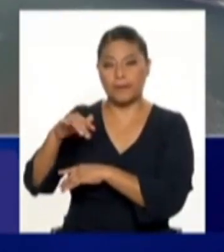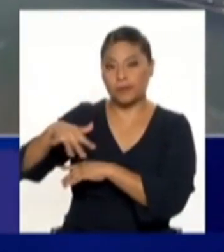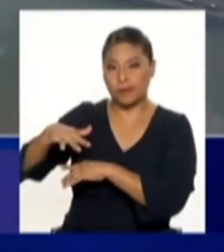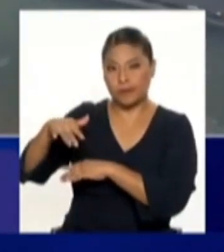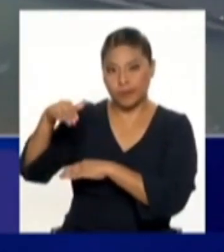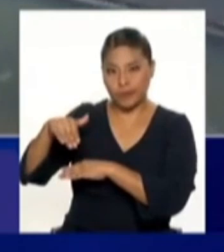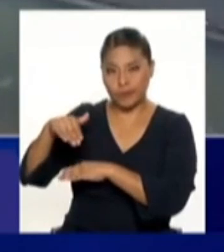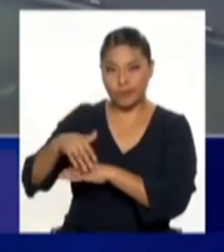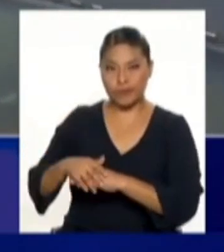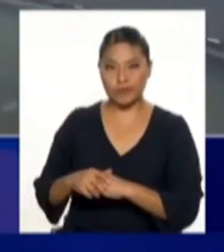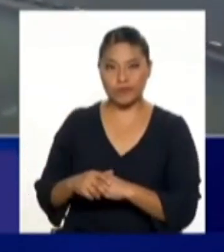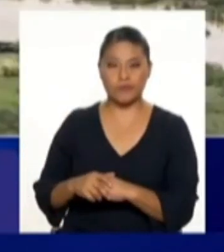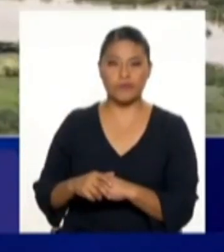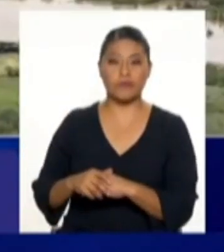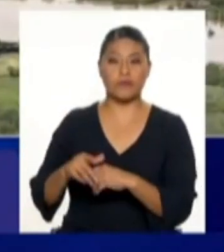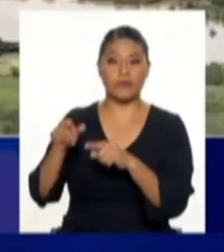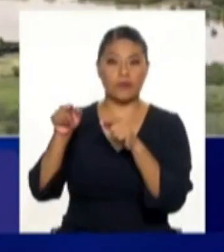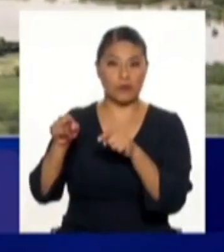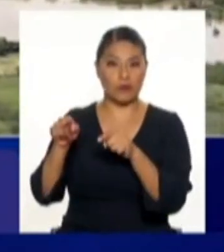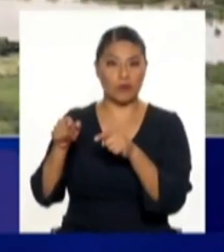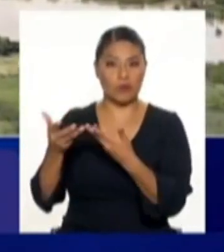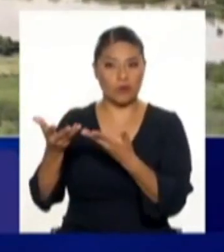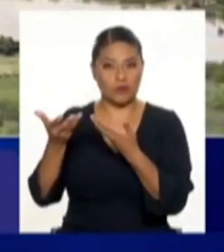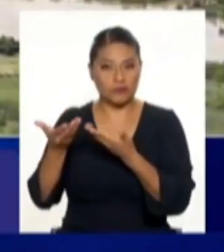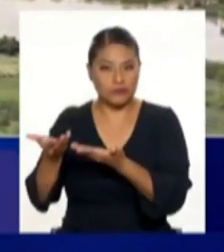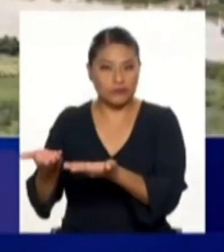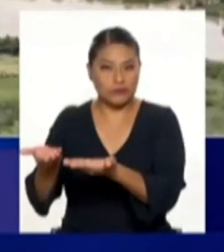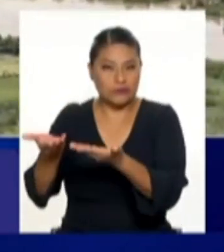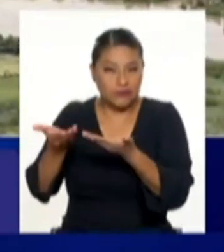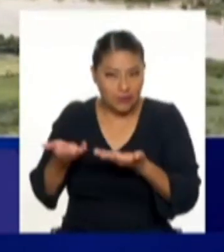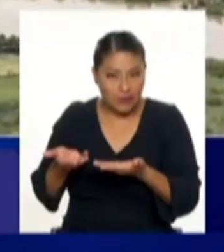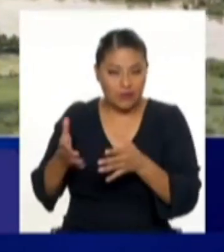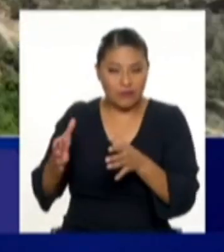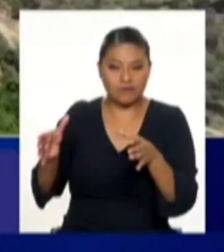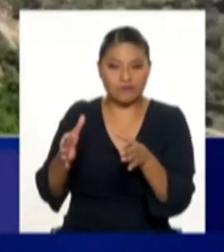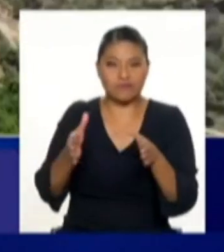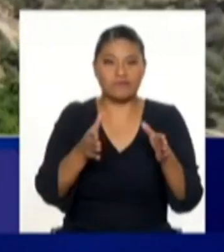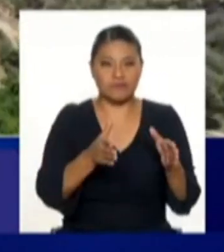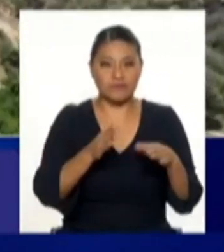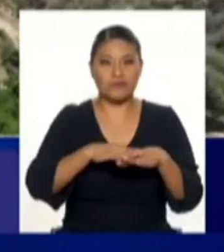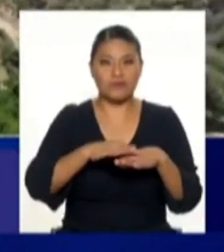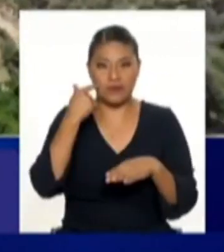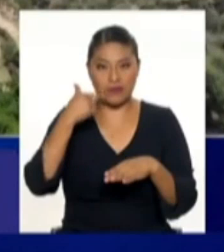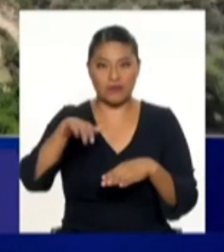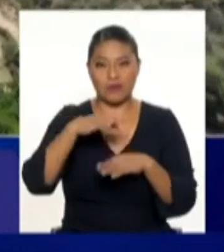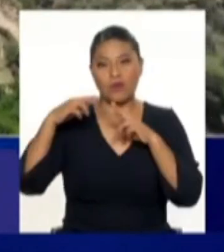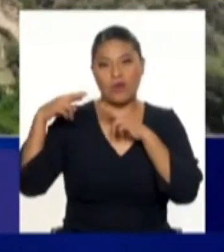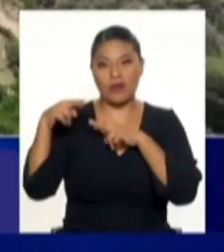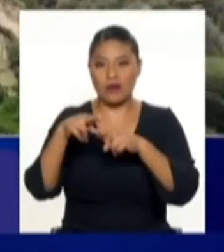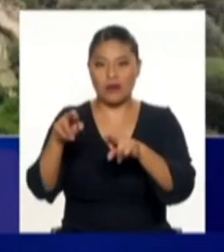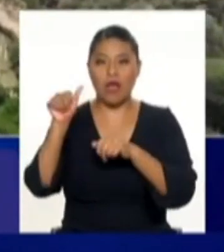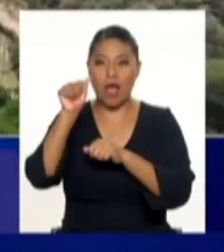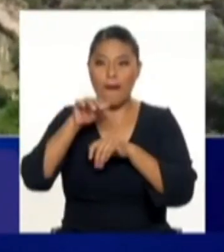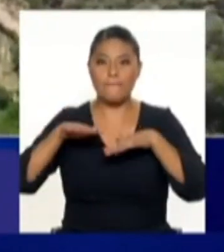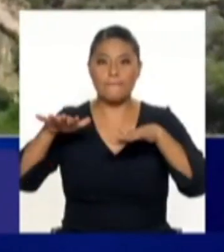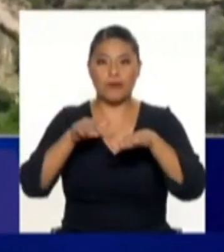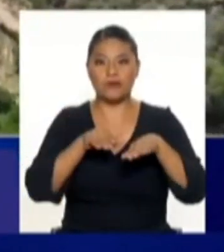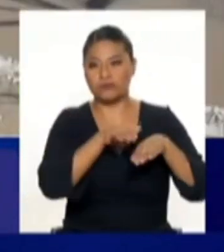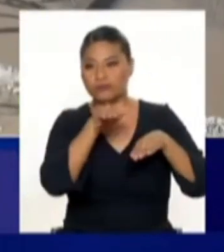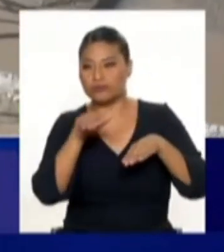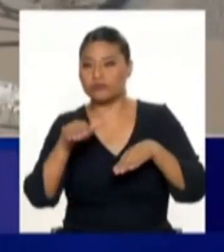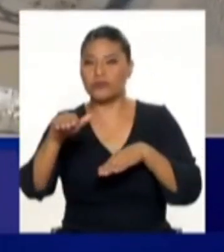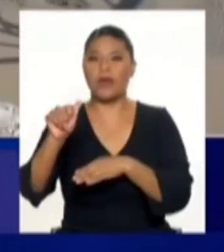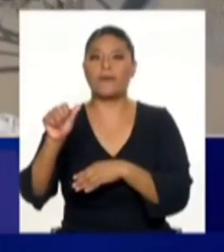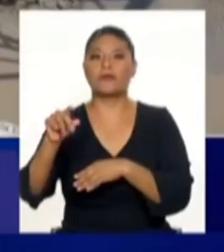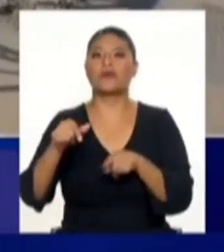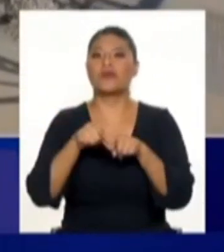obviamente un brazo de lo que representa luego el río Amazonas y estamos nosotros en Manaos, o